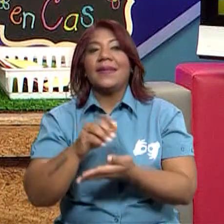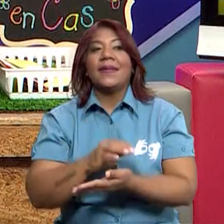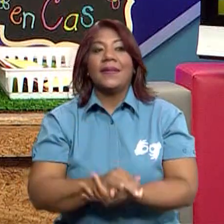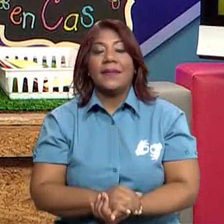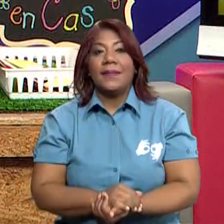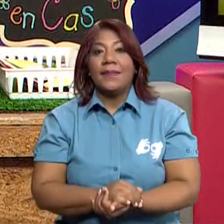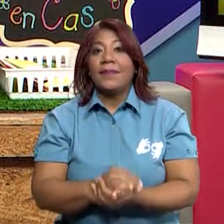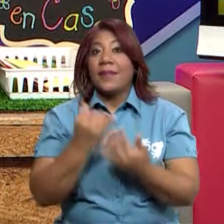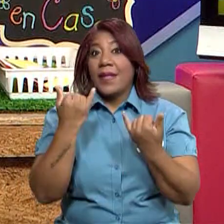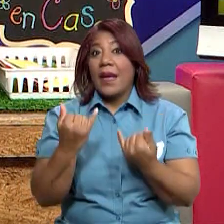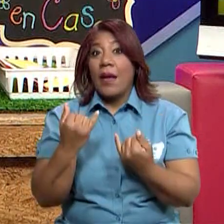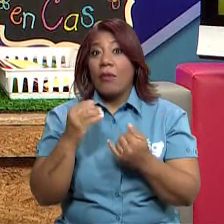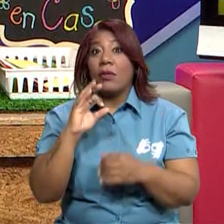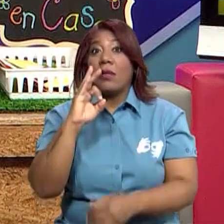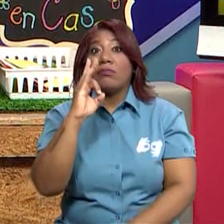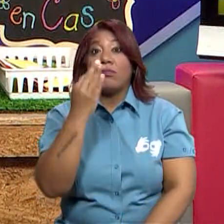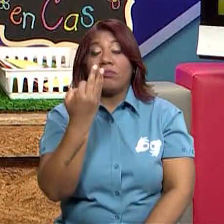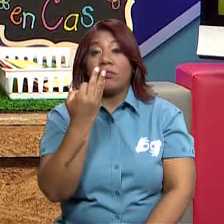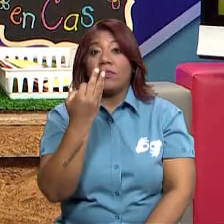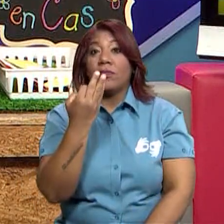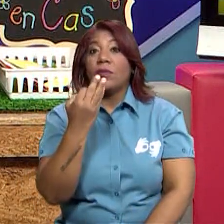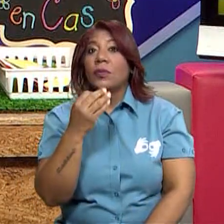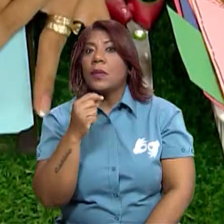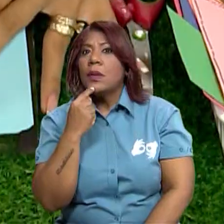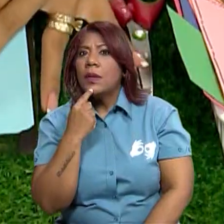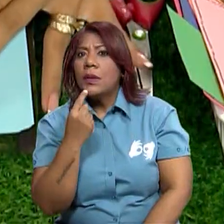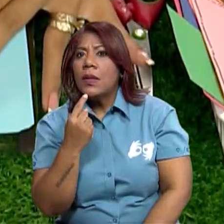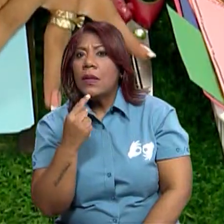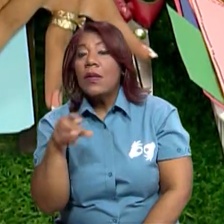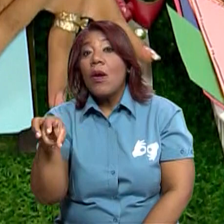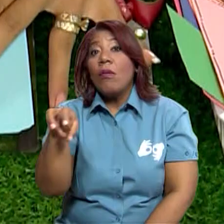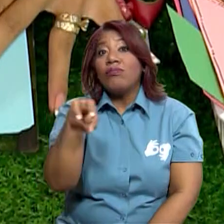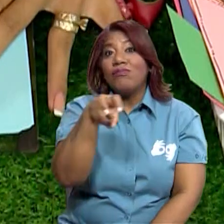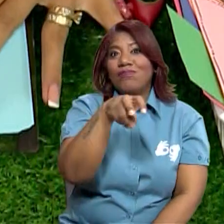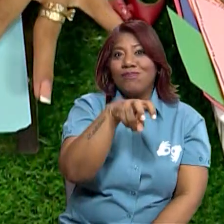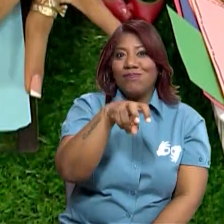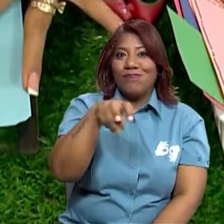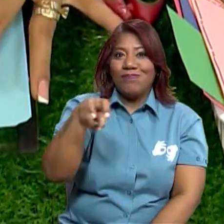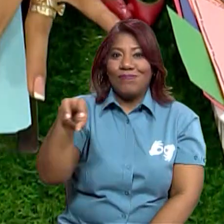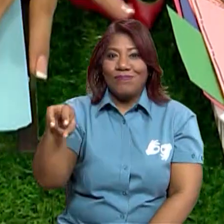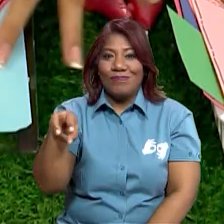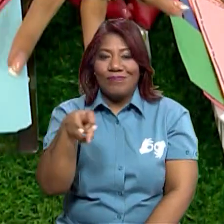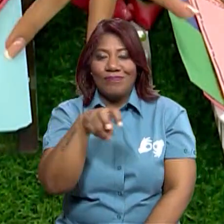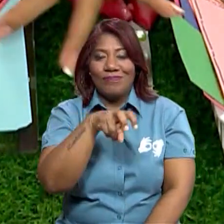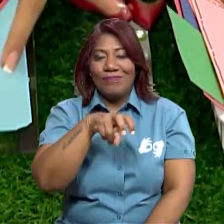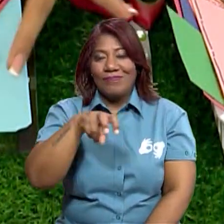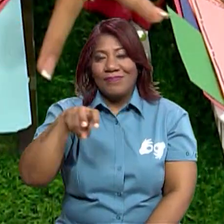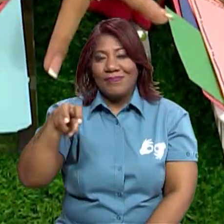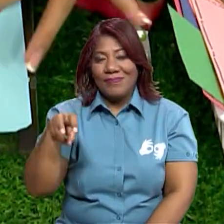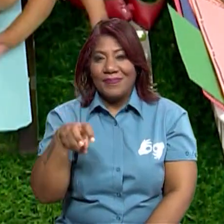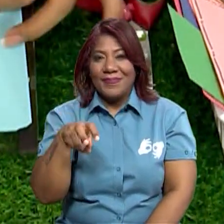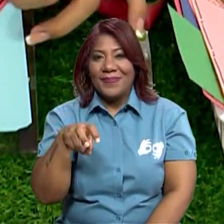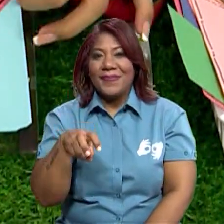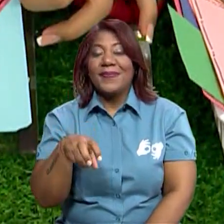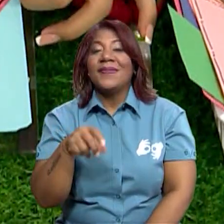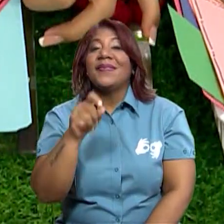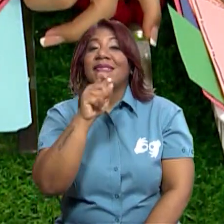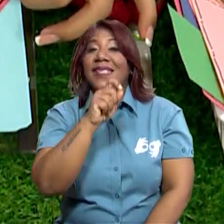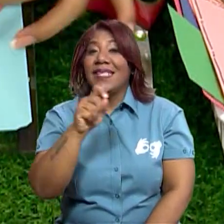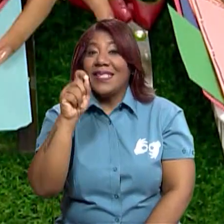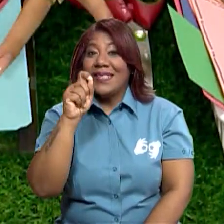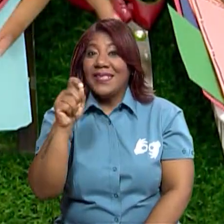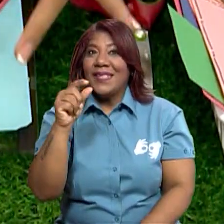de transporte. La podemos colocar aquí. Y de esta forma vas a colocar o vas a escribir acá arriba